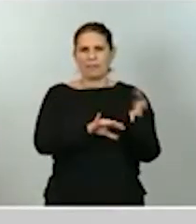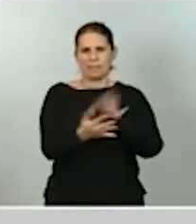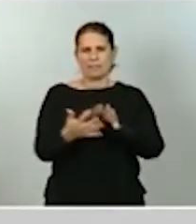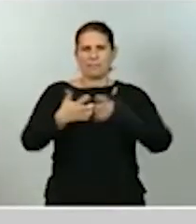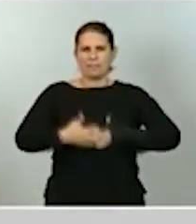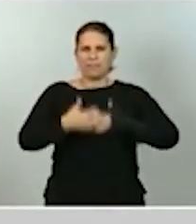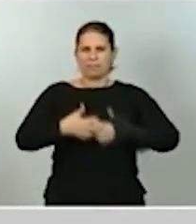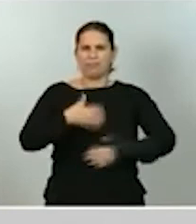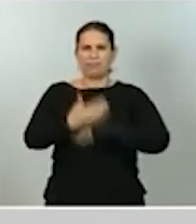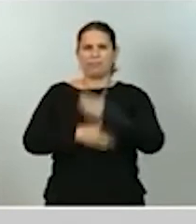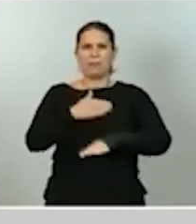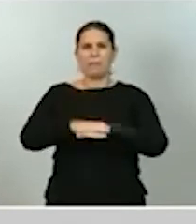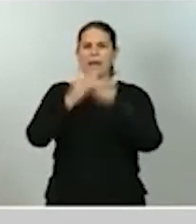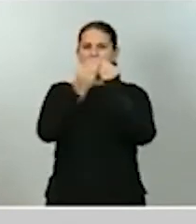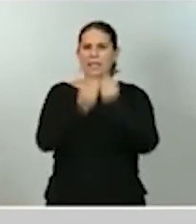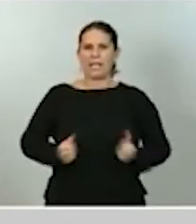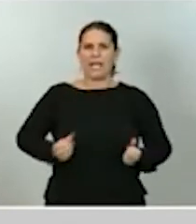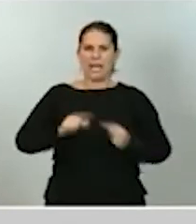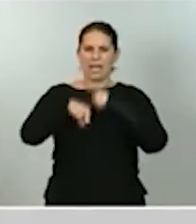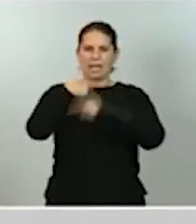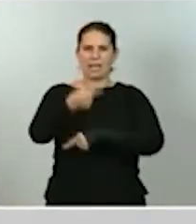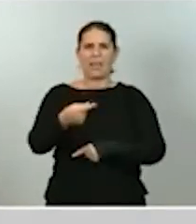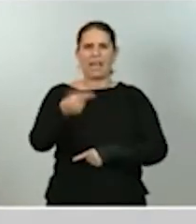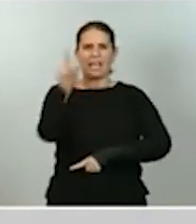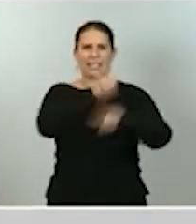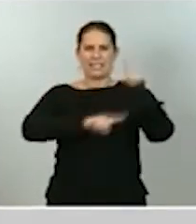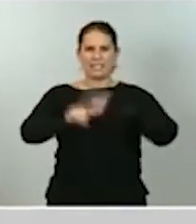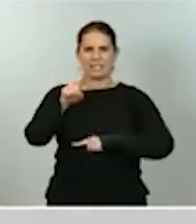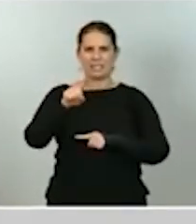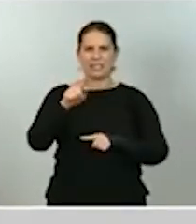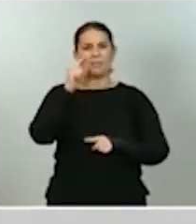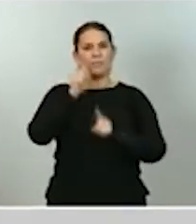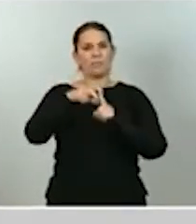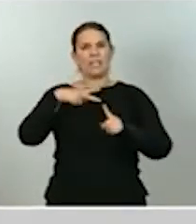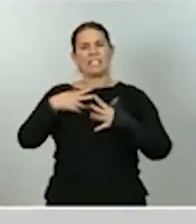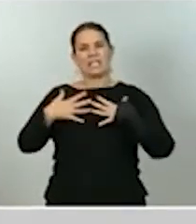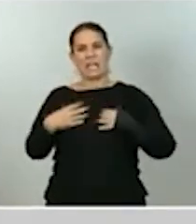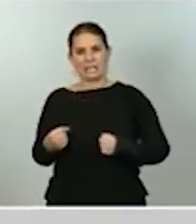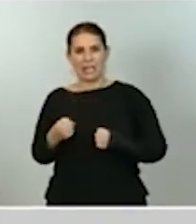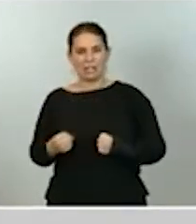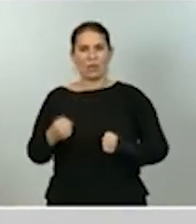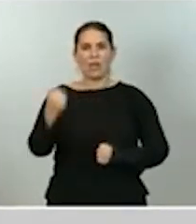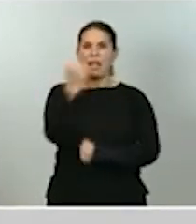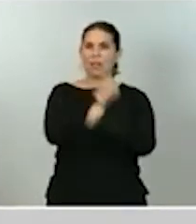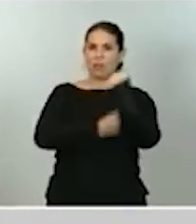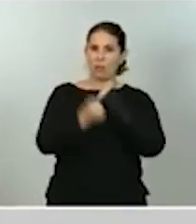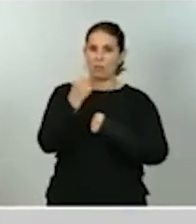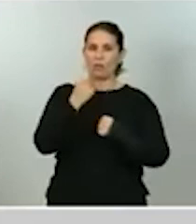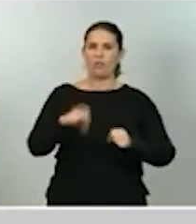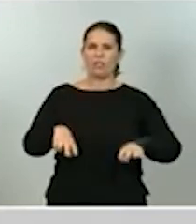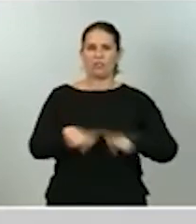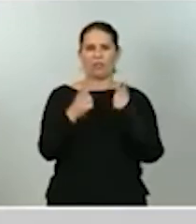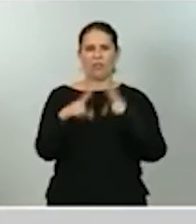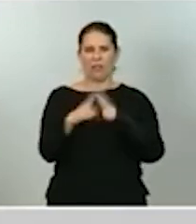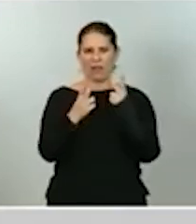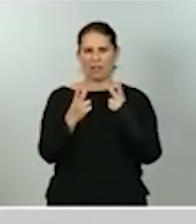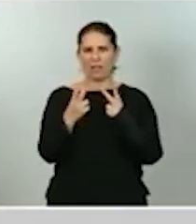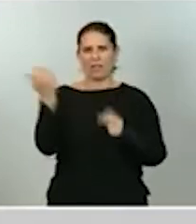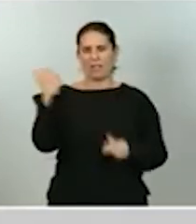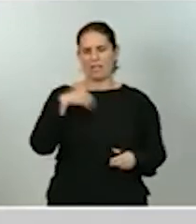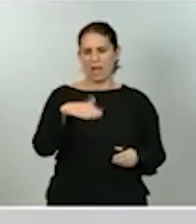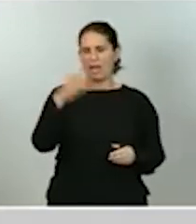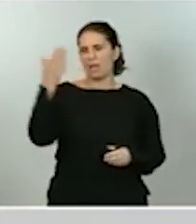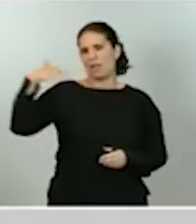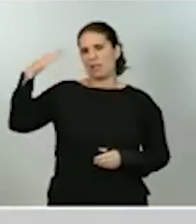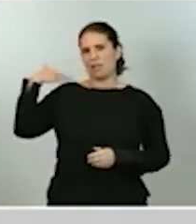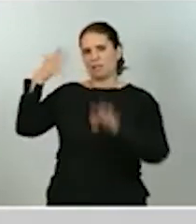efectos de la crisis desde el punto de vista sanitario, desde el punto de vista económico y social, que hemos venido desgranando y explicando